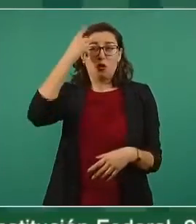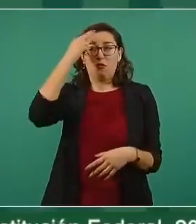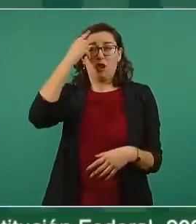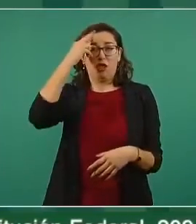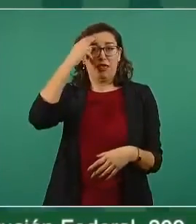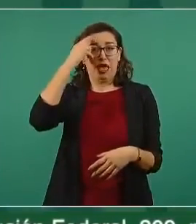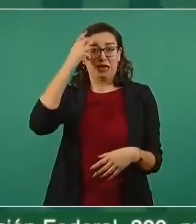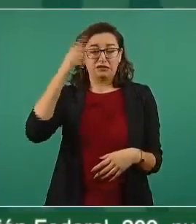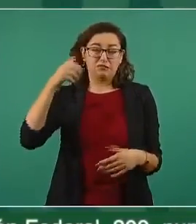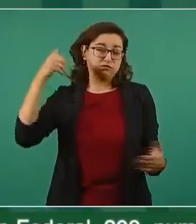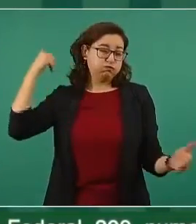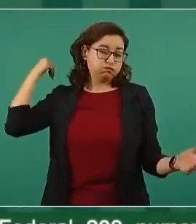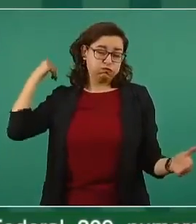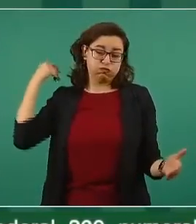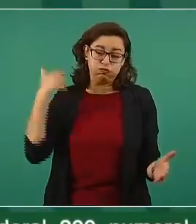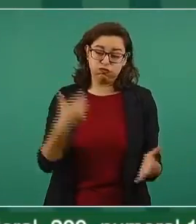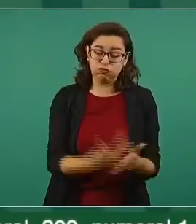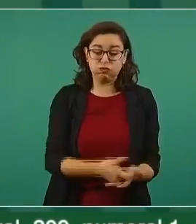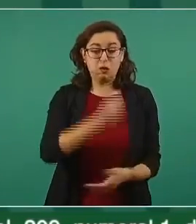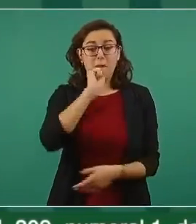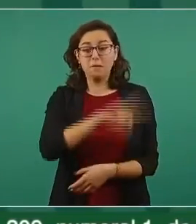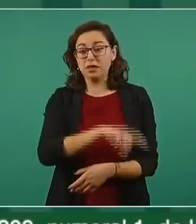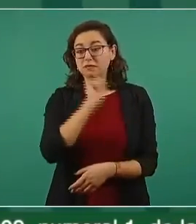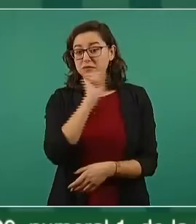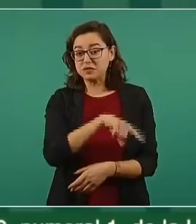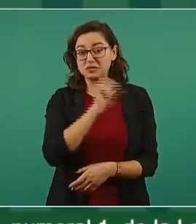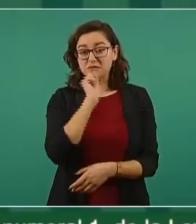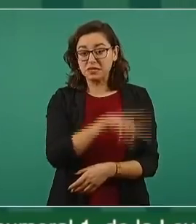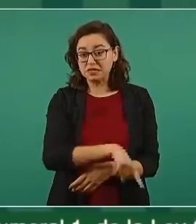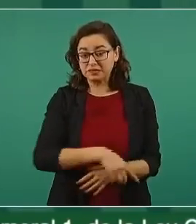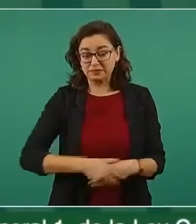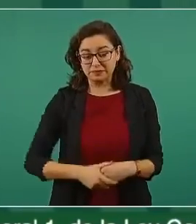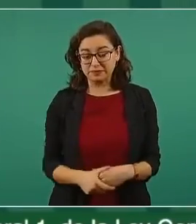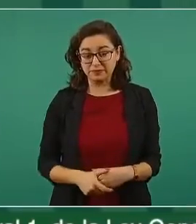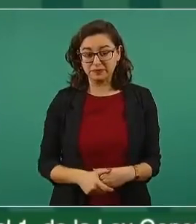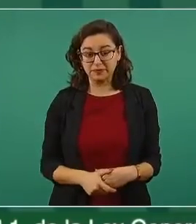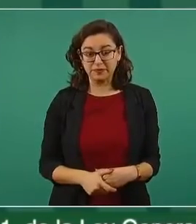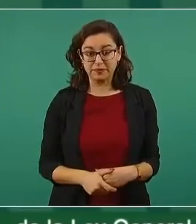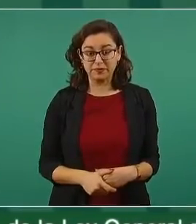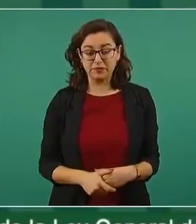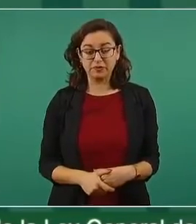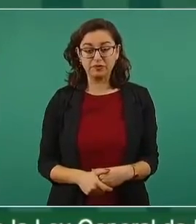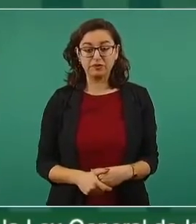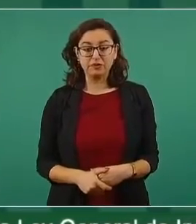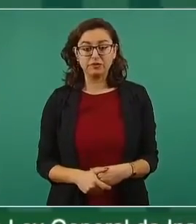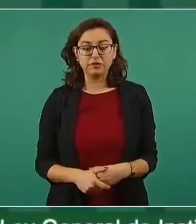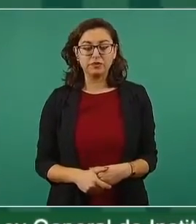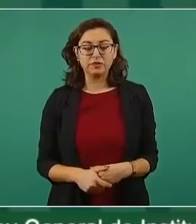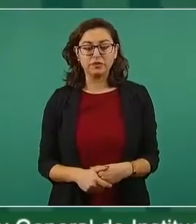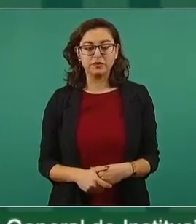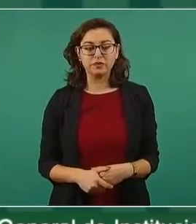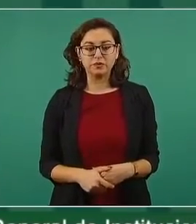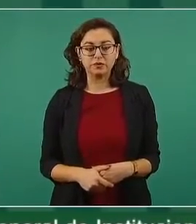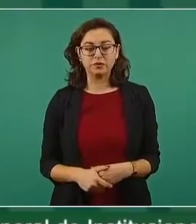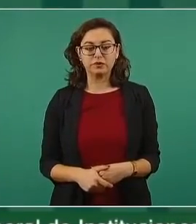de no